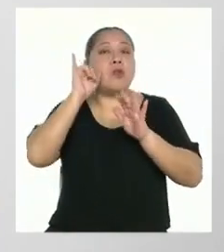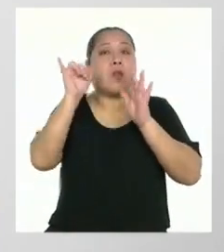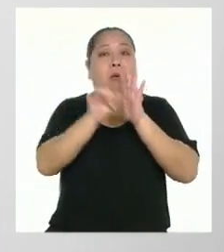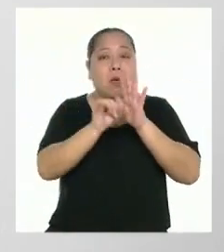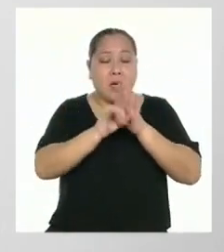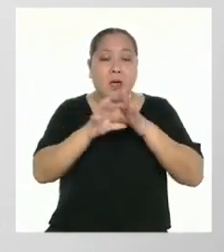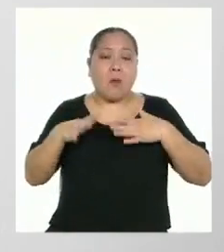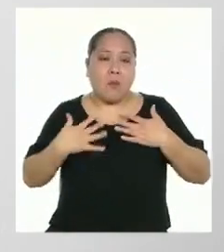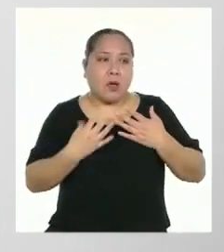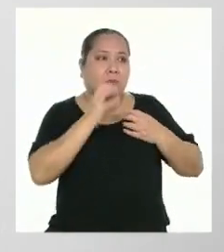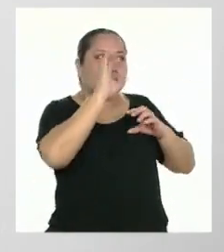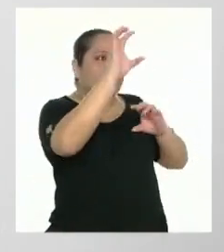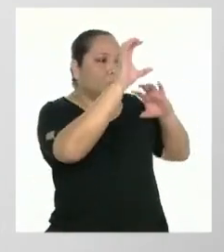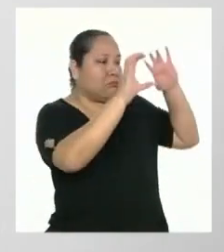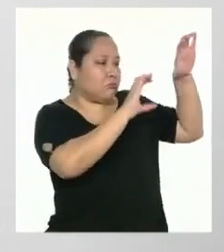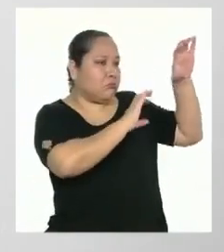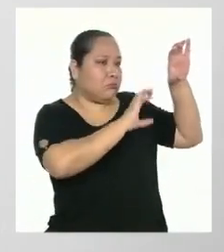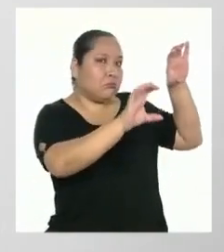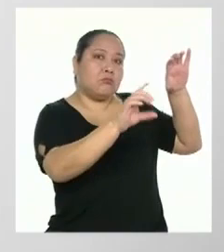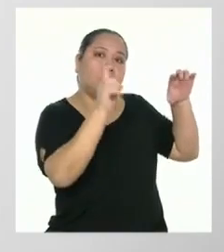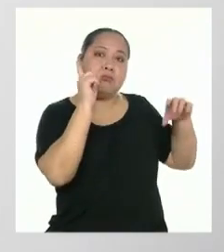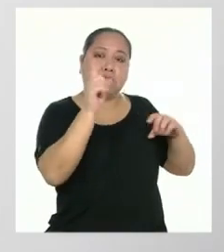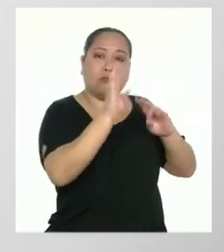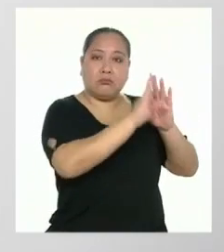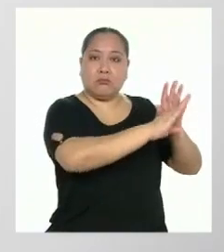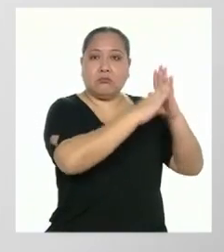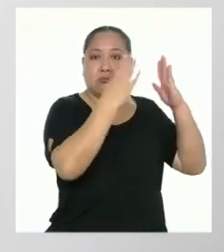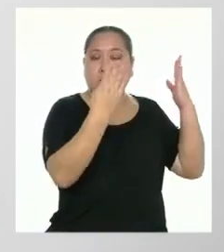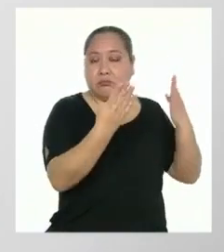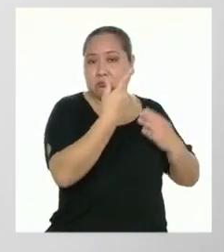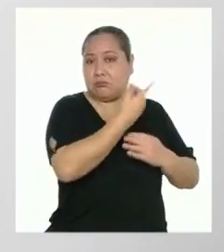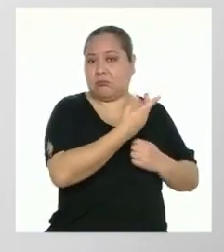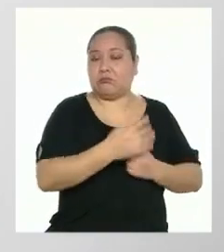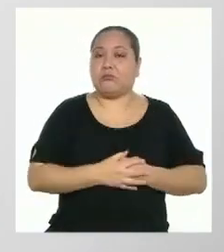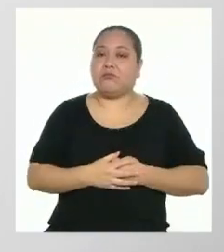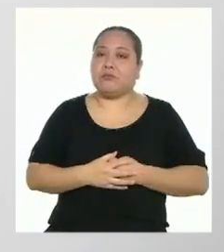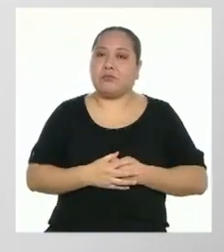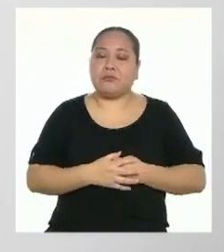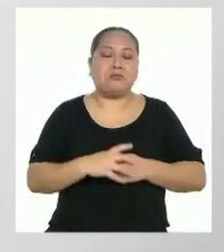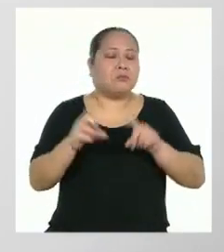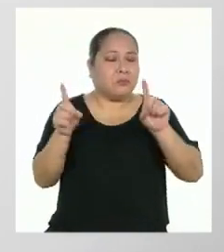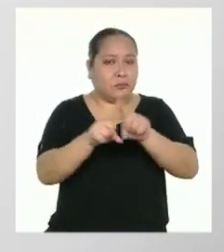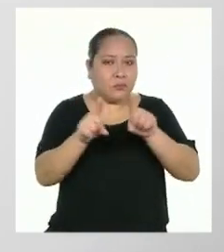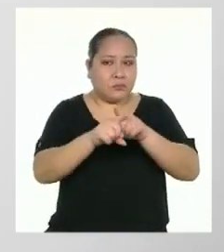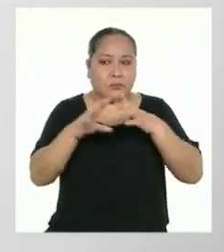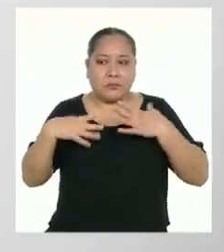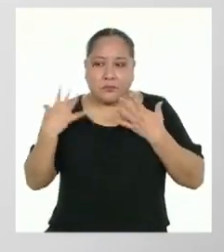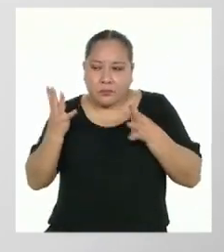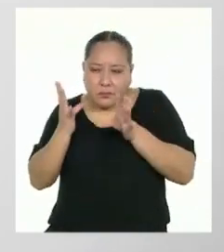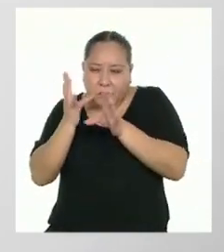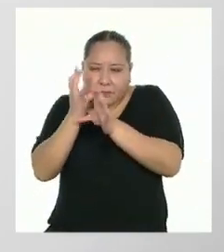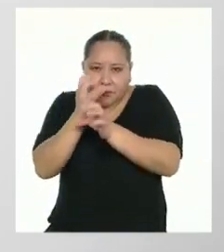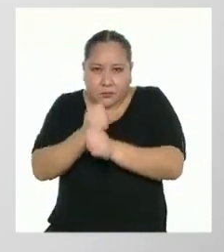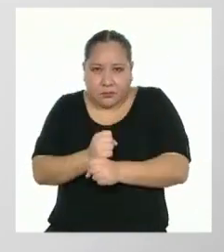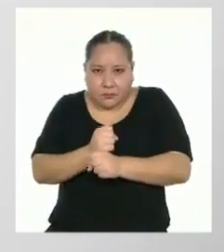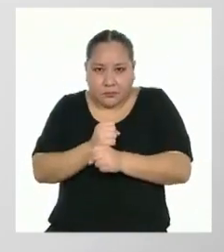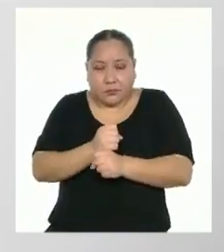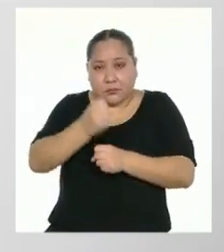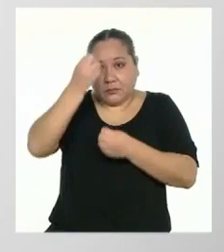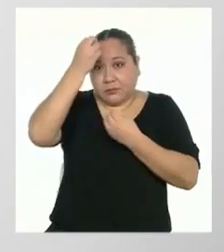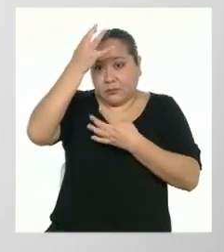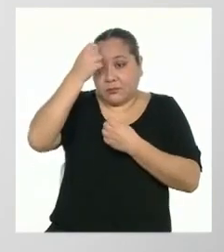y colocarla en una de las secciones del periódico mural. También podría sintetizar la información de cada